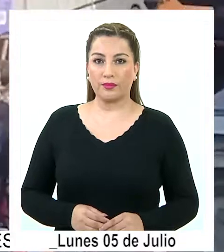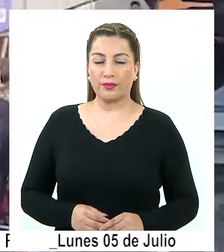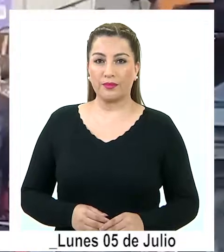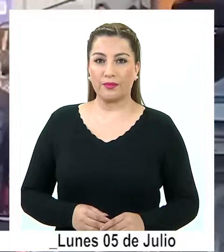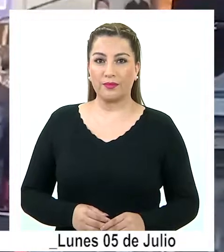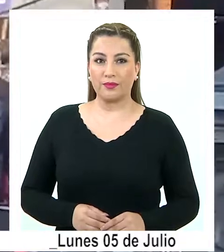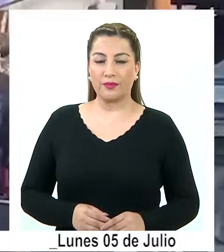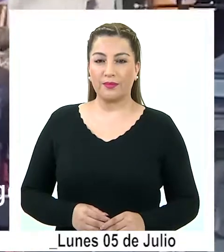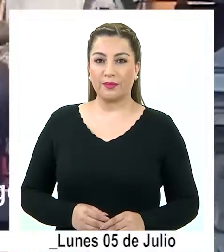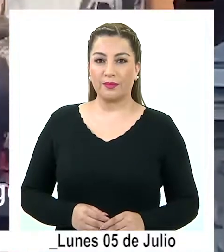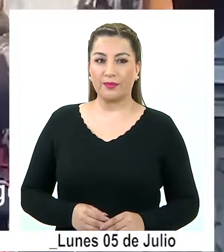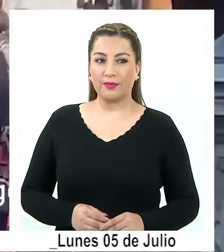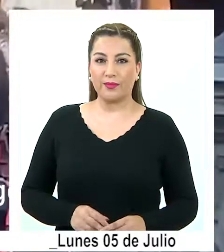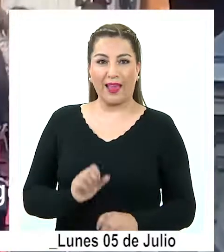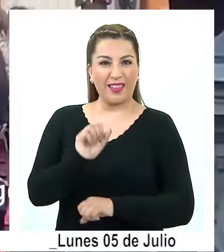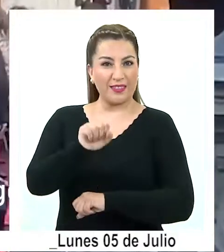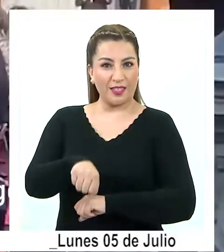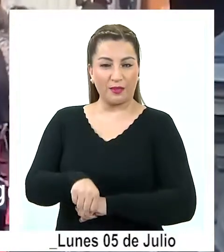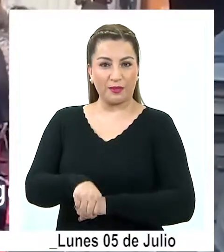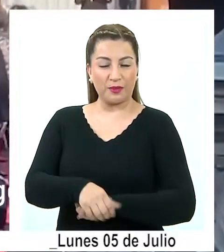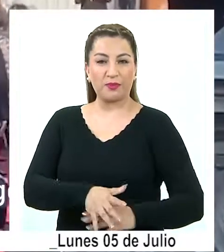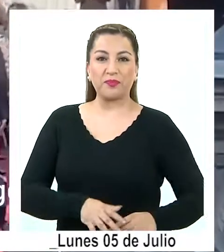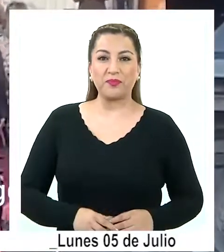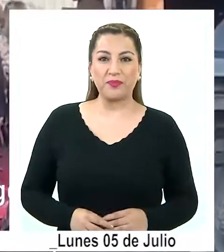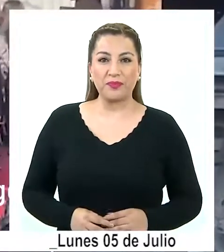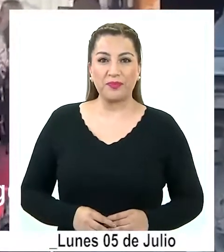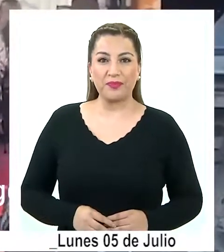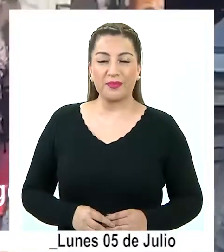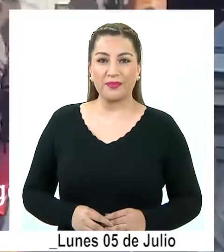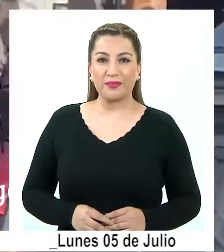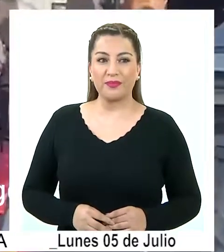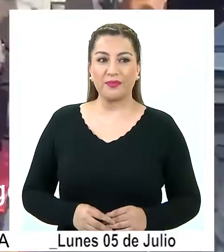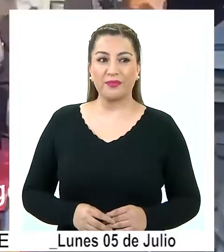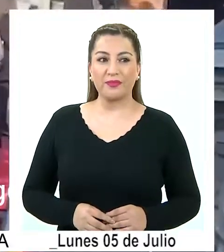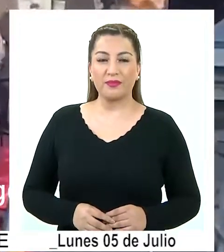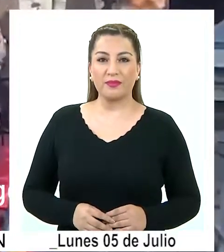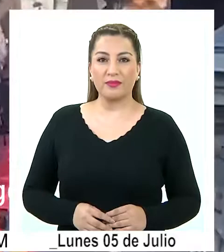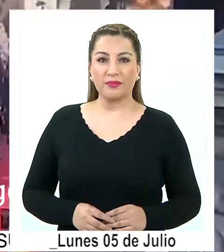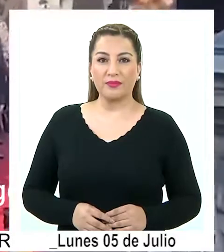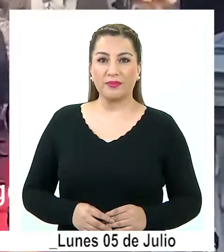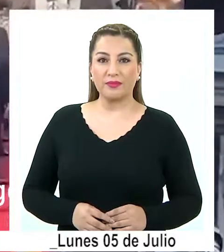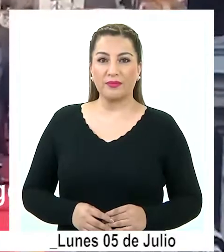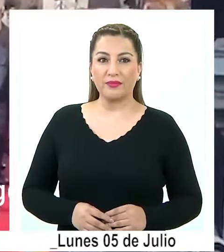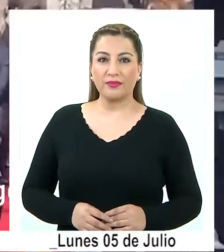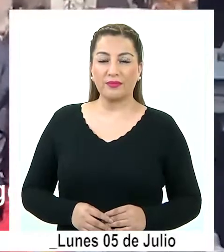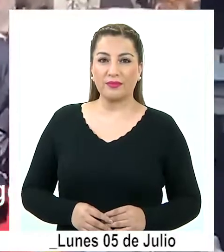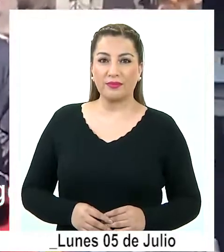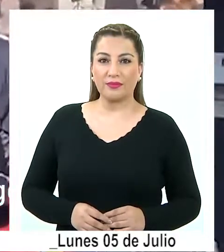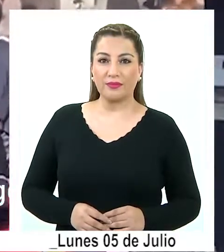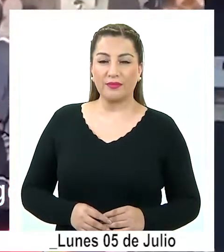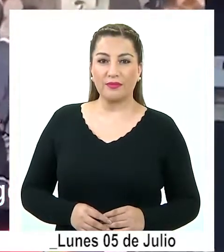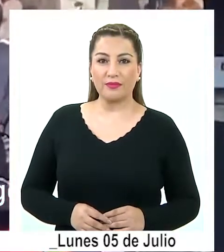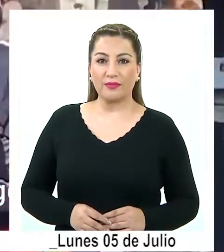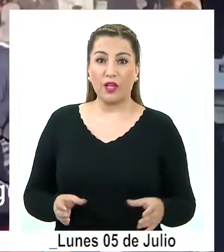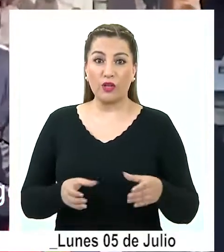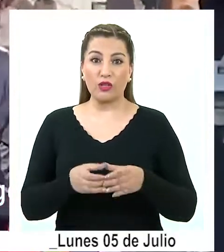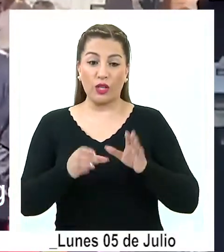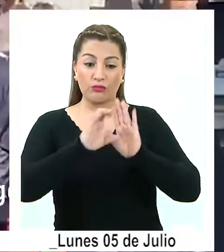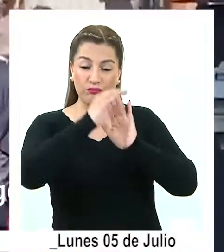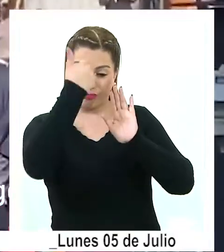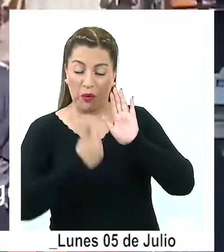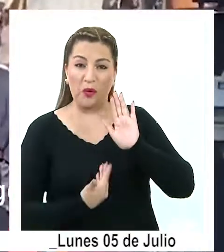Acepto, asumir y ejercer el cargo de